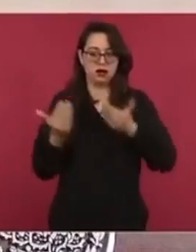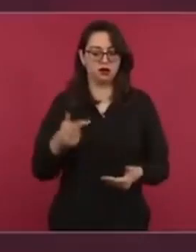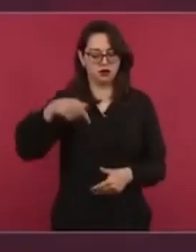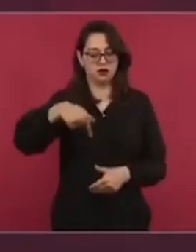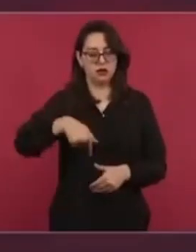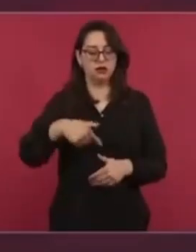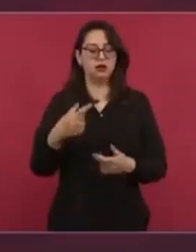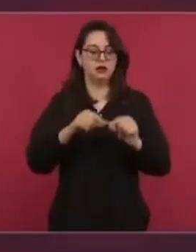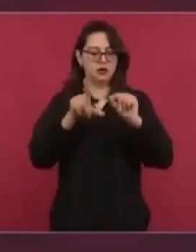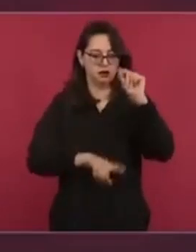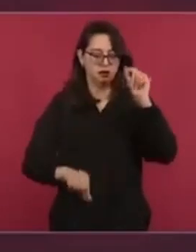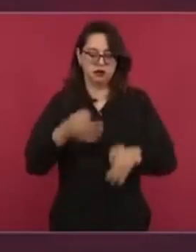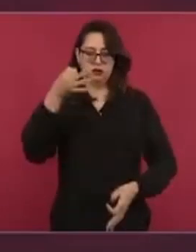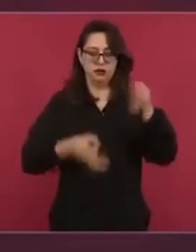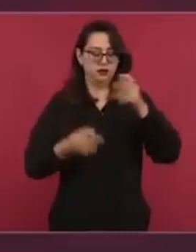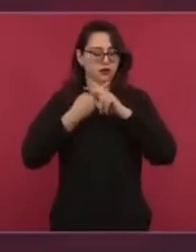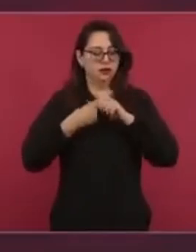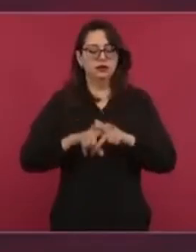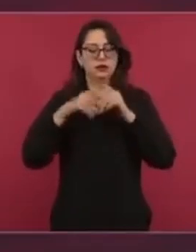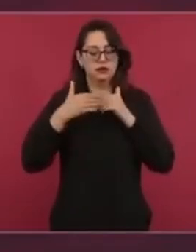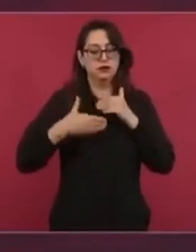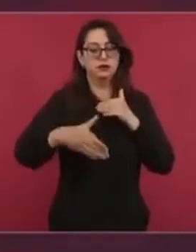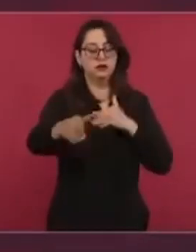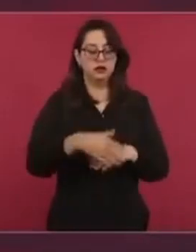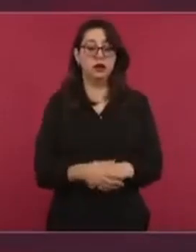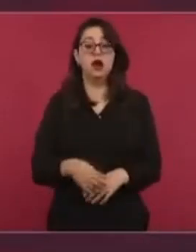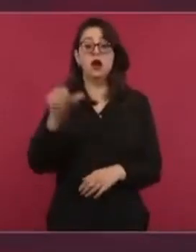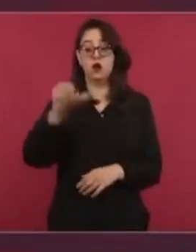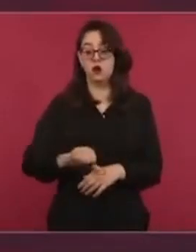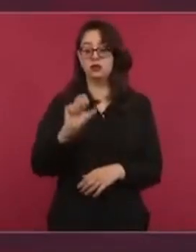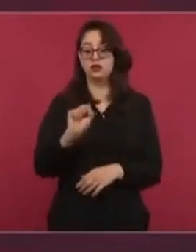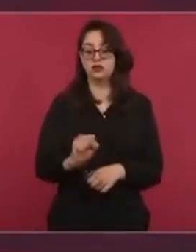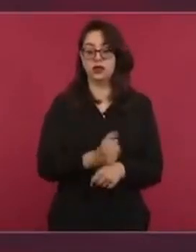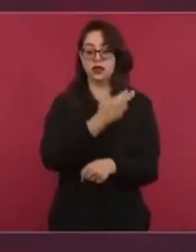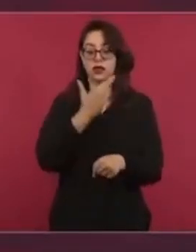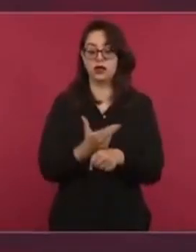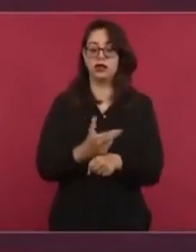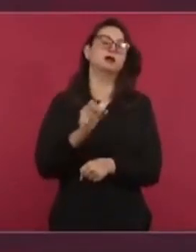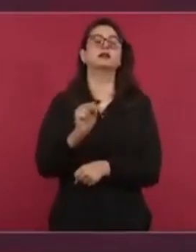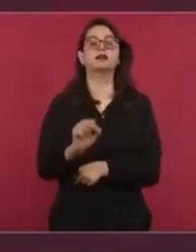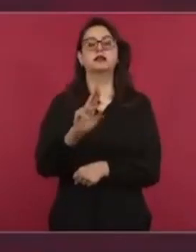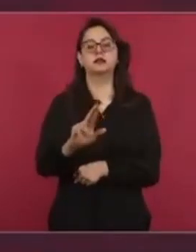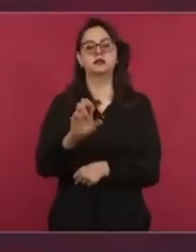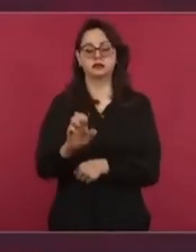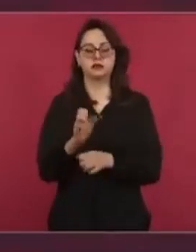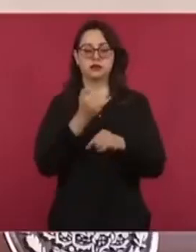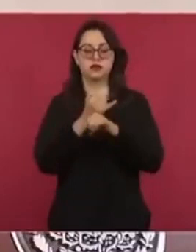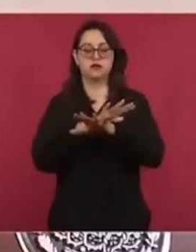sobre este caso la Secretaría de Relaciones Exteriores y